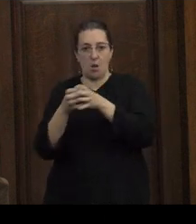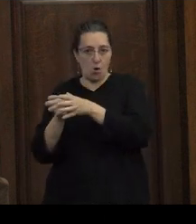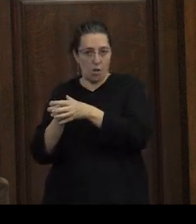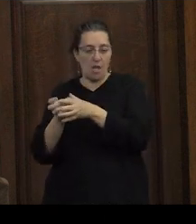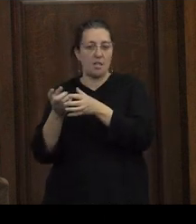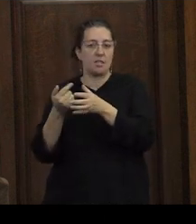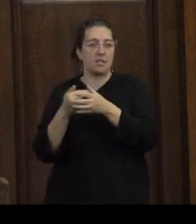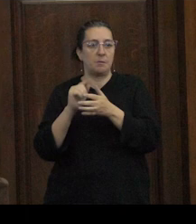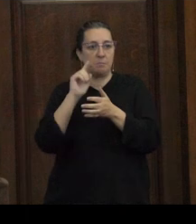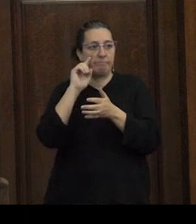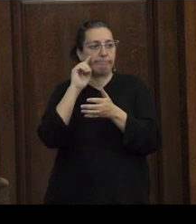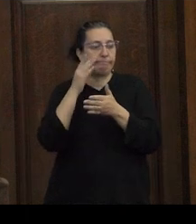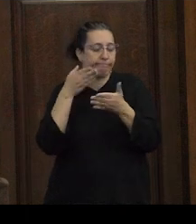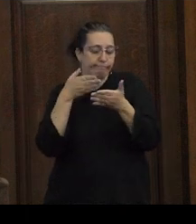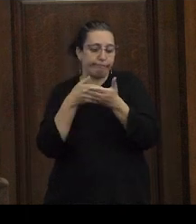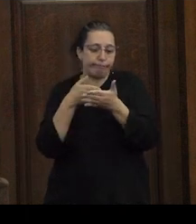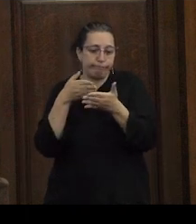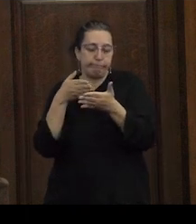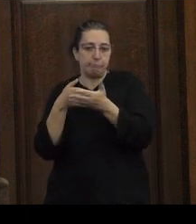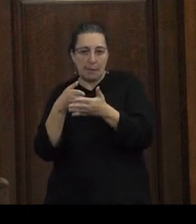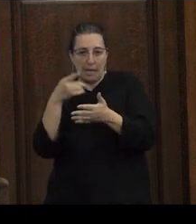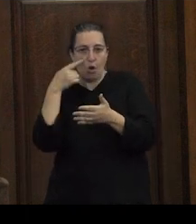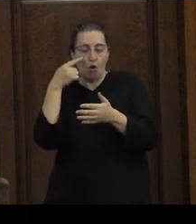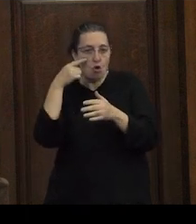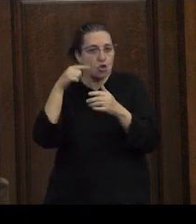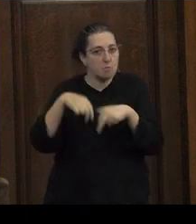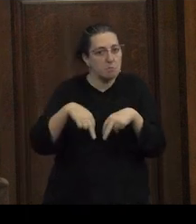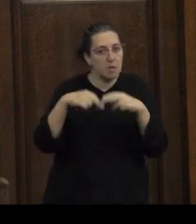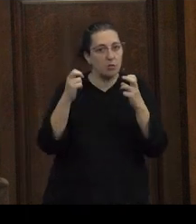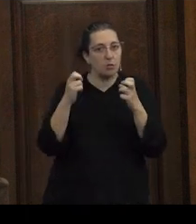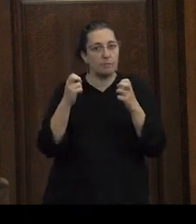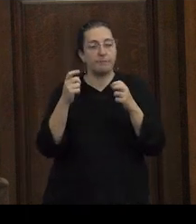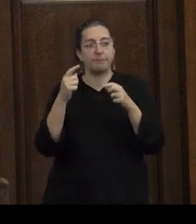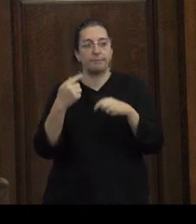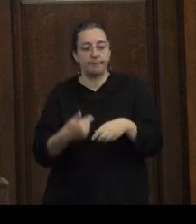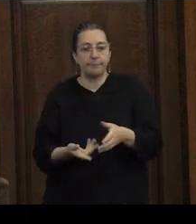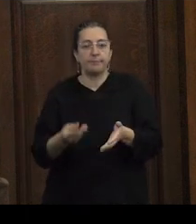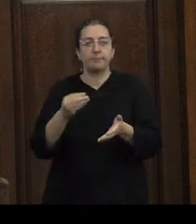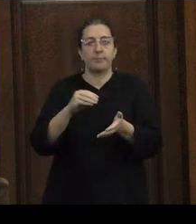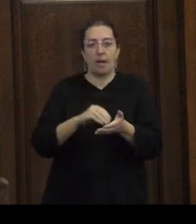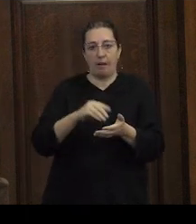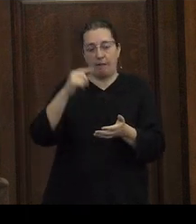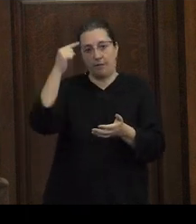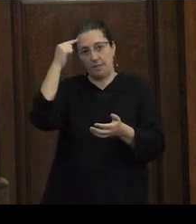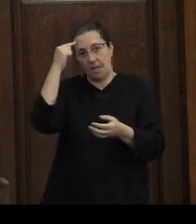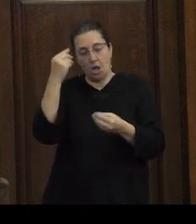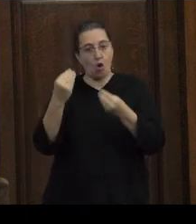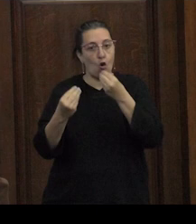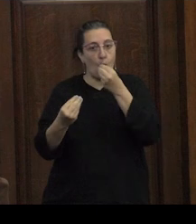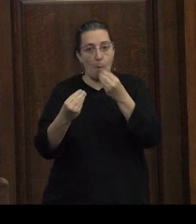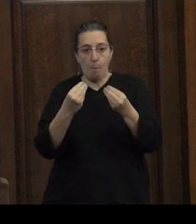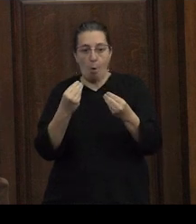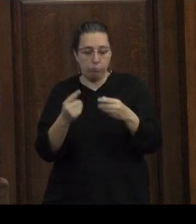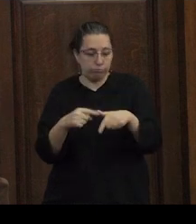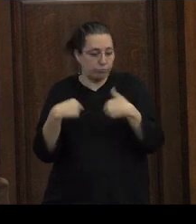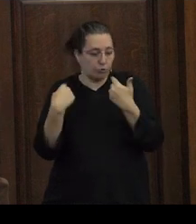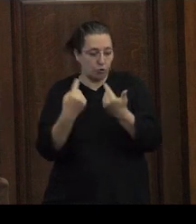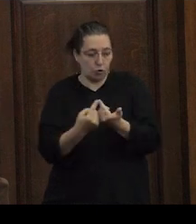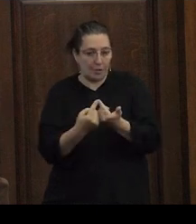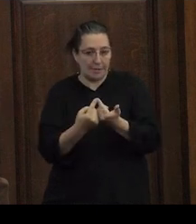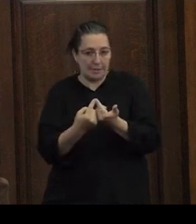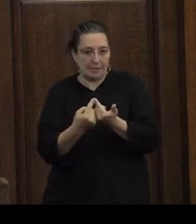presentan opacidades al conocimiento ello sumado a la reflexividad acerca de cómo opera en